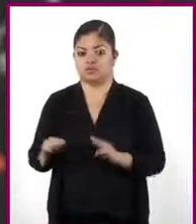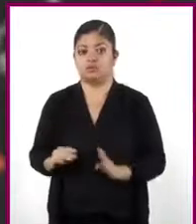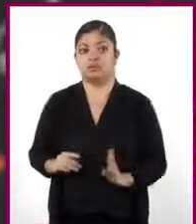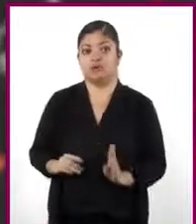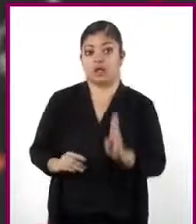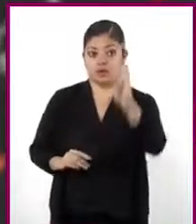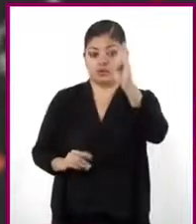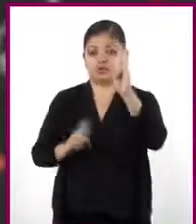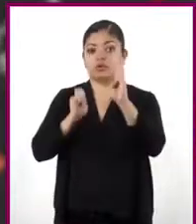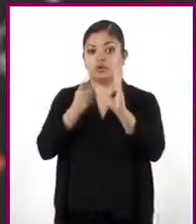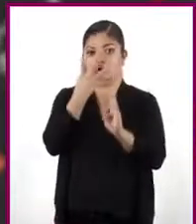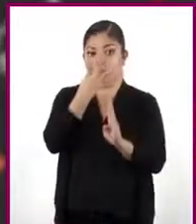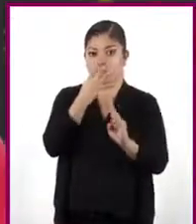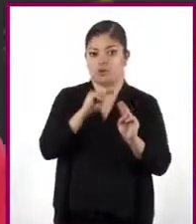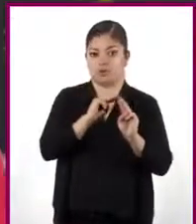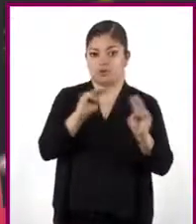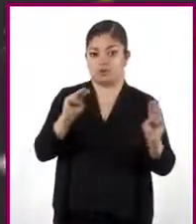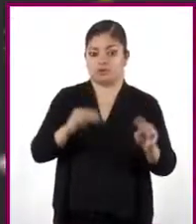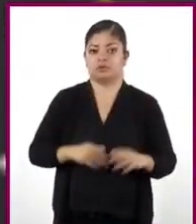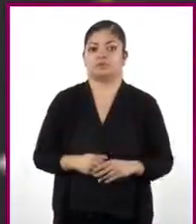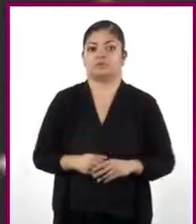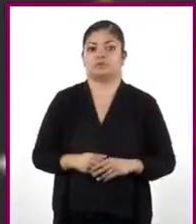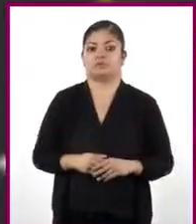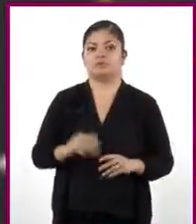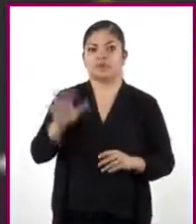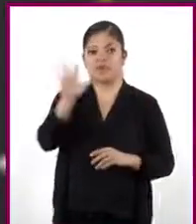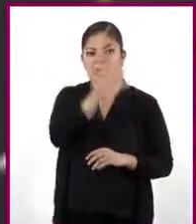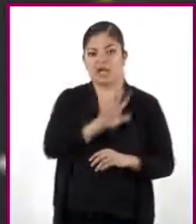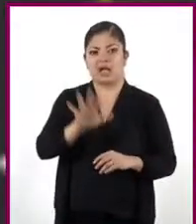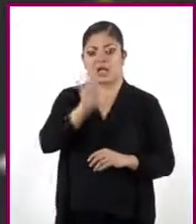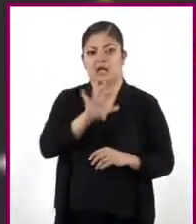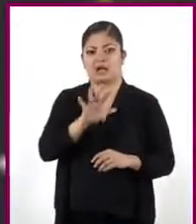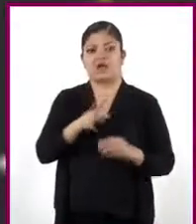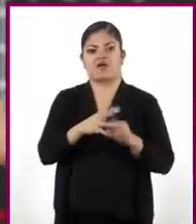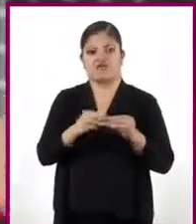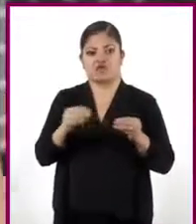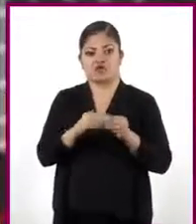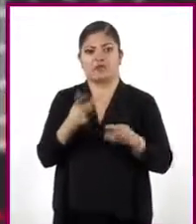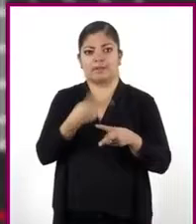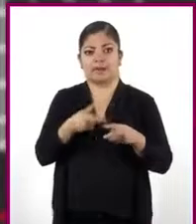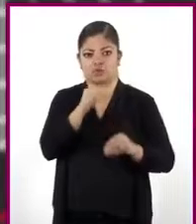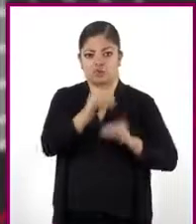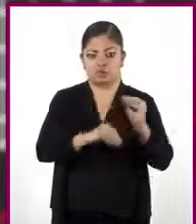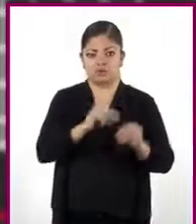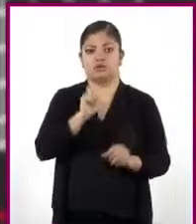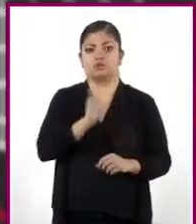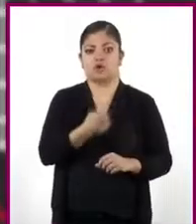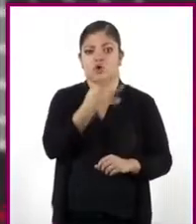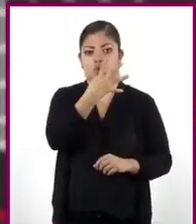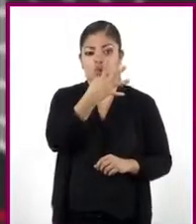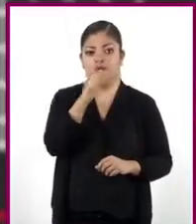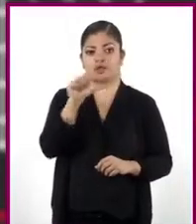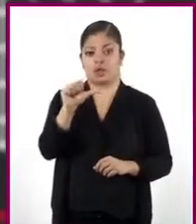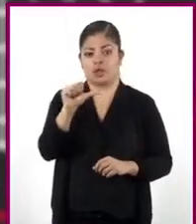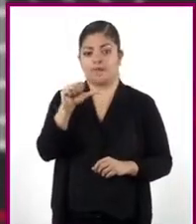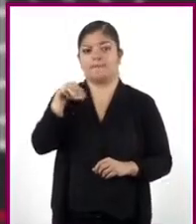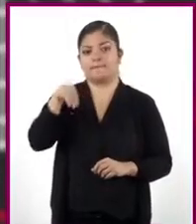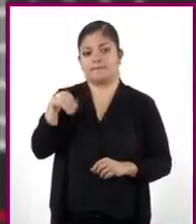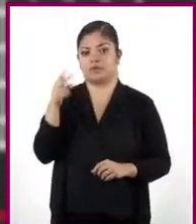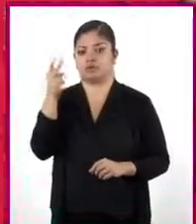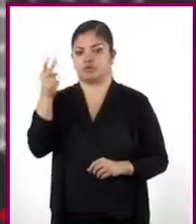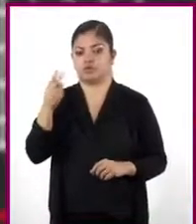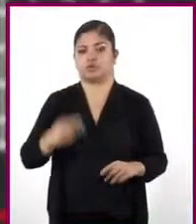altura es 4 metros. El área para sembrar frutas y verduras es 4A metros cuadrados.